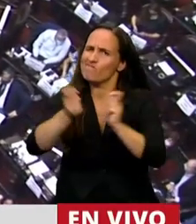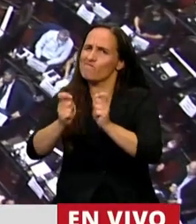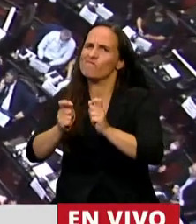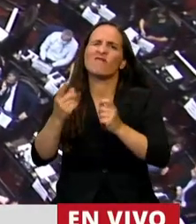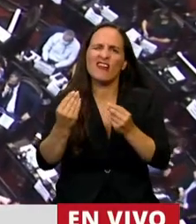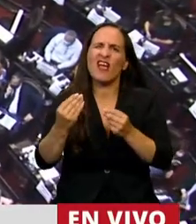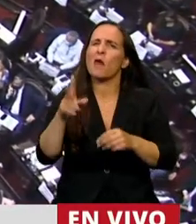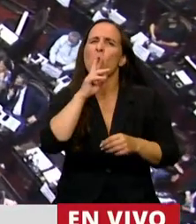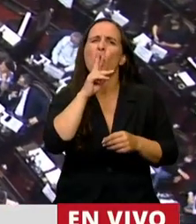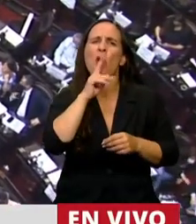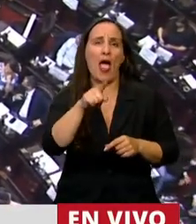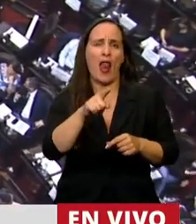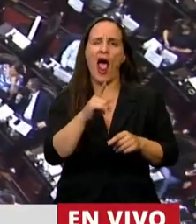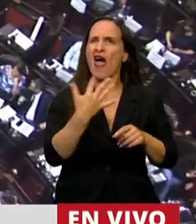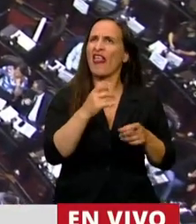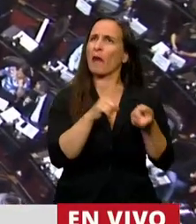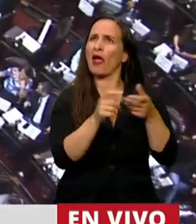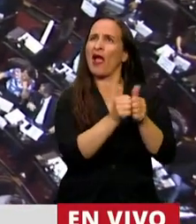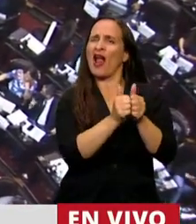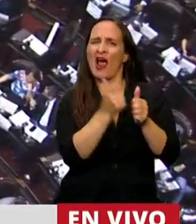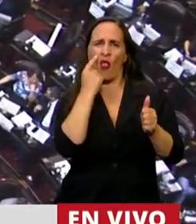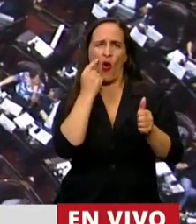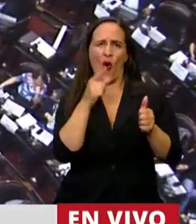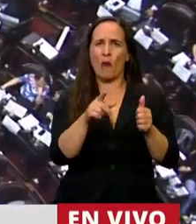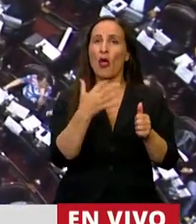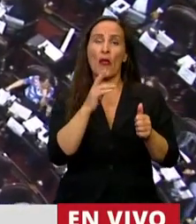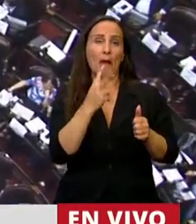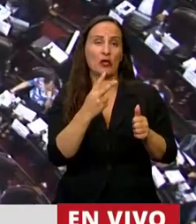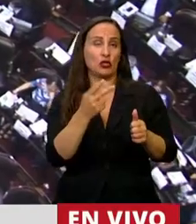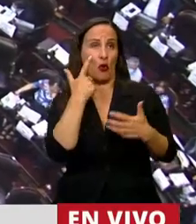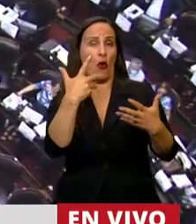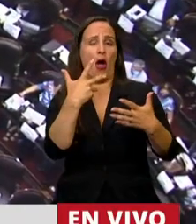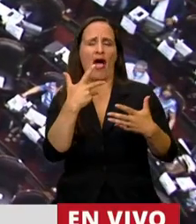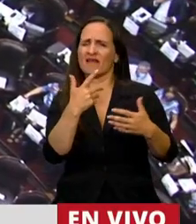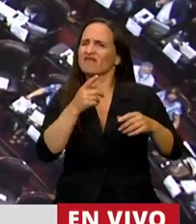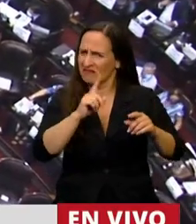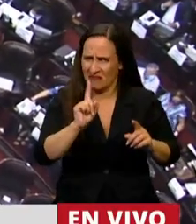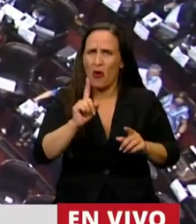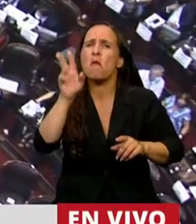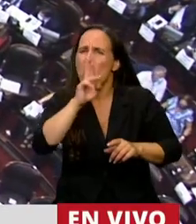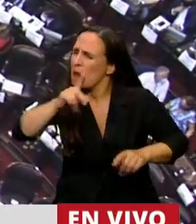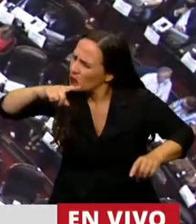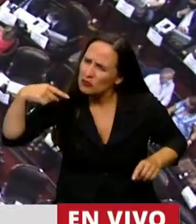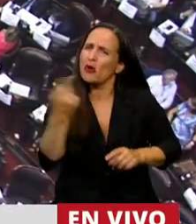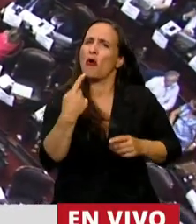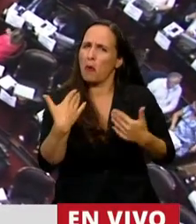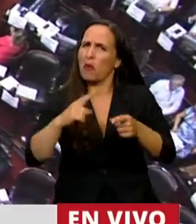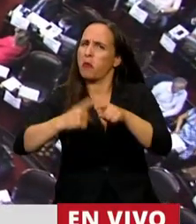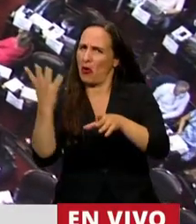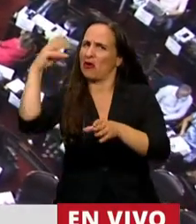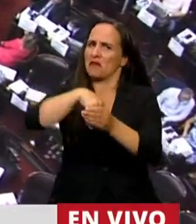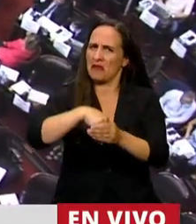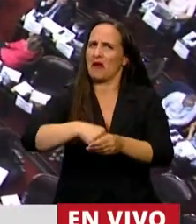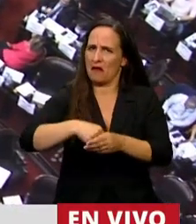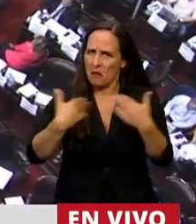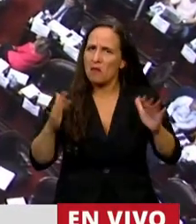importación de apellidos, maridos, gobernadores o cupos obligatorios, tienen un lugar importante en la política, nos dejó muy